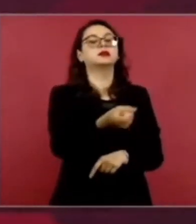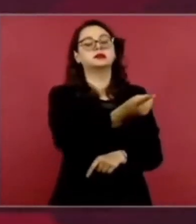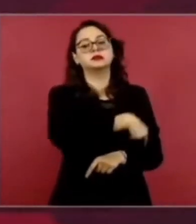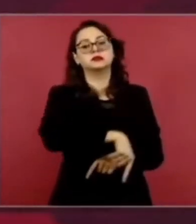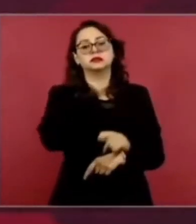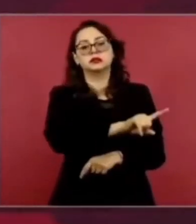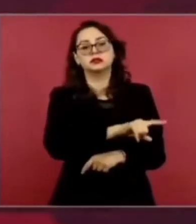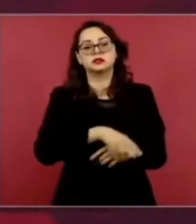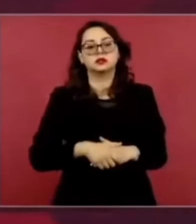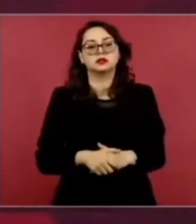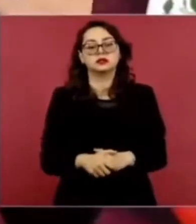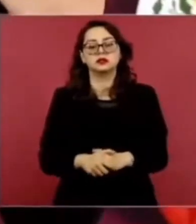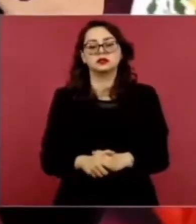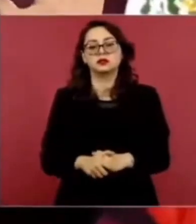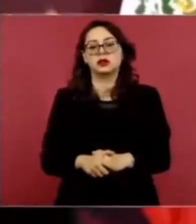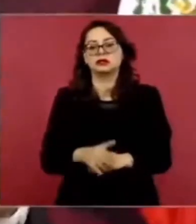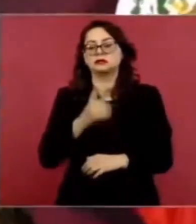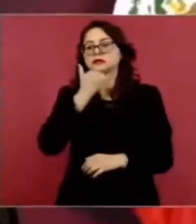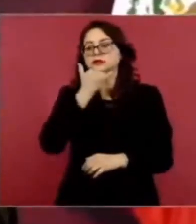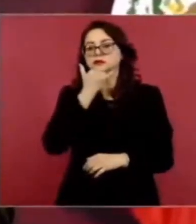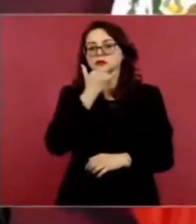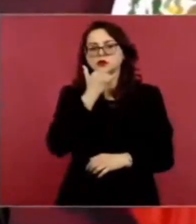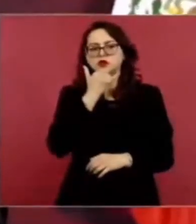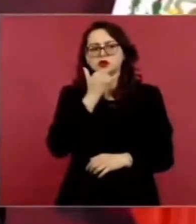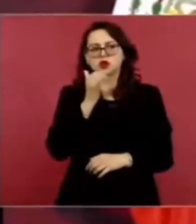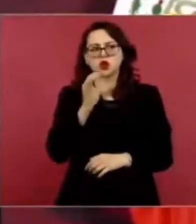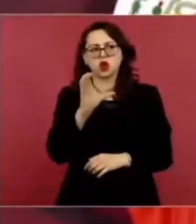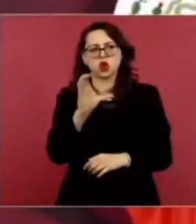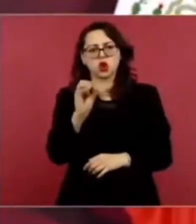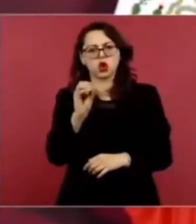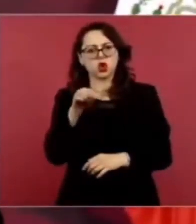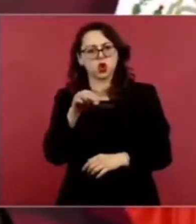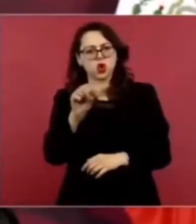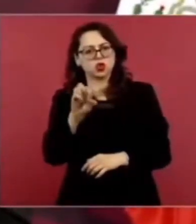Ah, no. No puedo decir conservador, pero conservas, sí, ¿verdad?